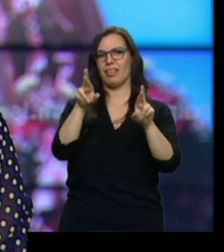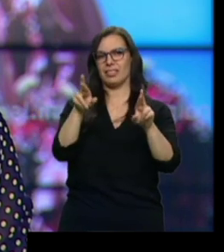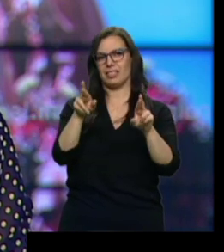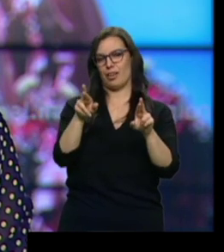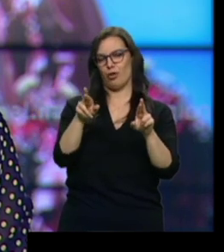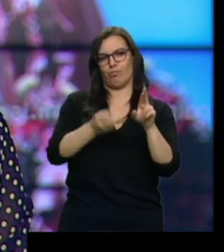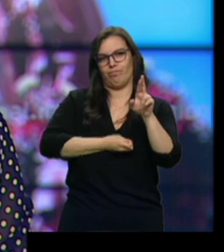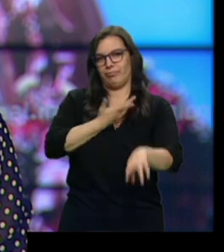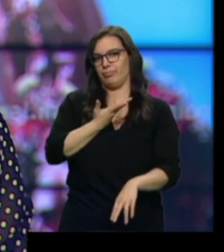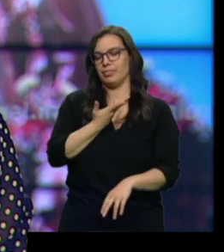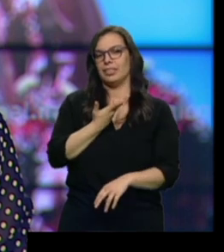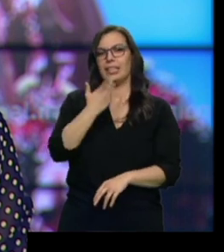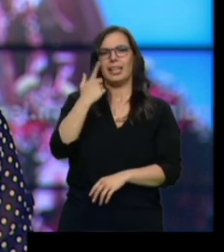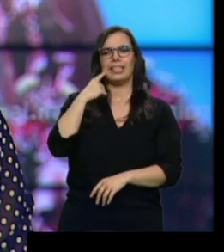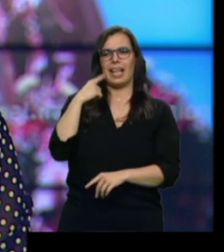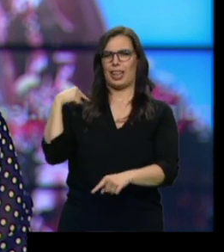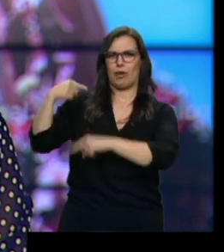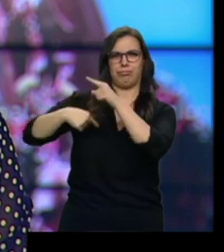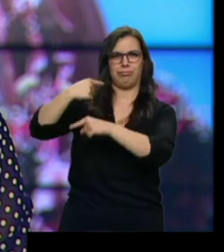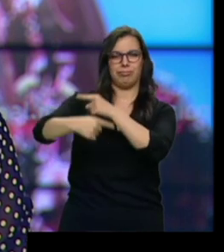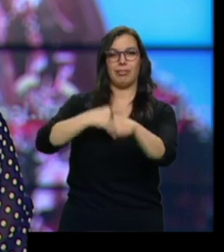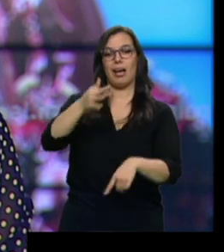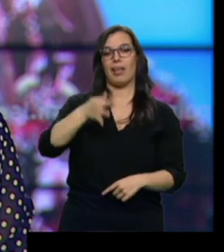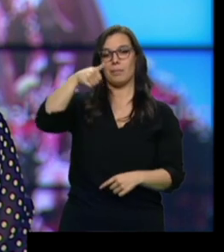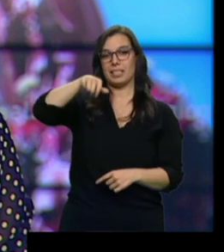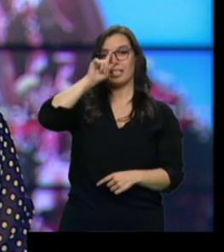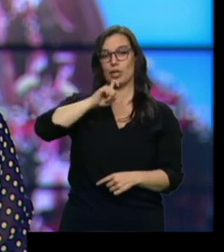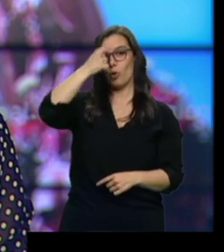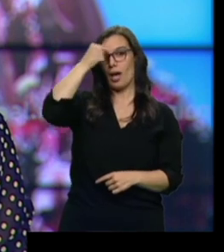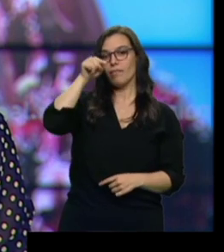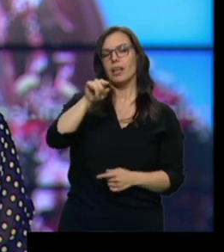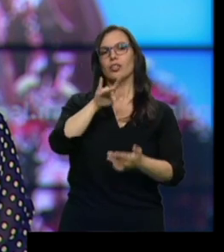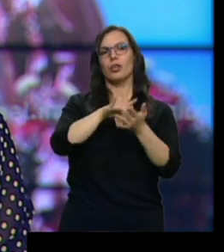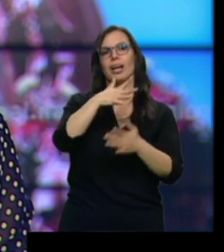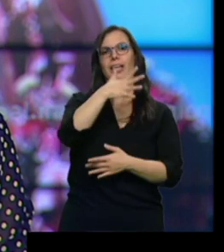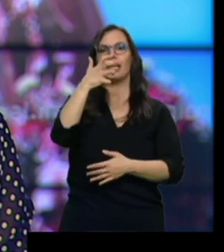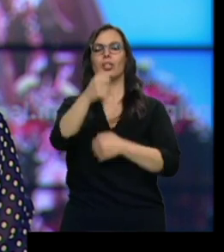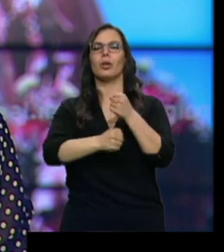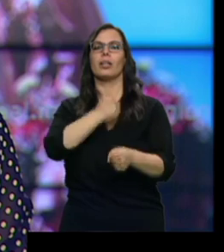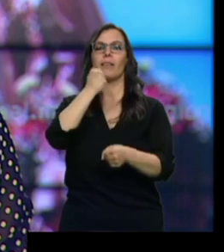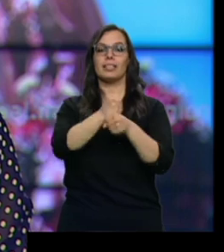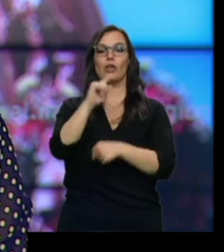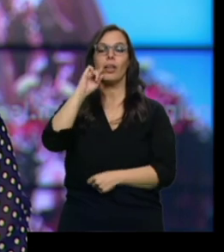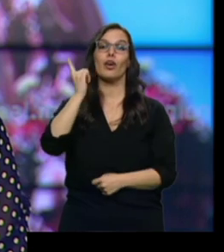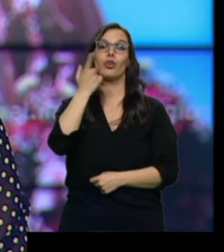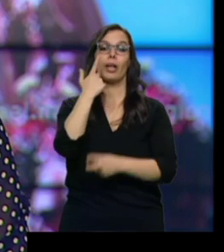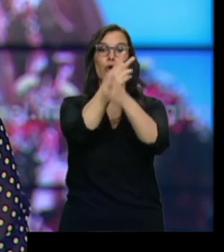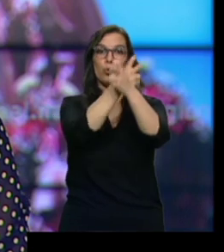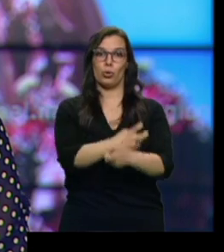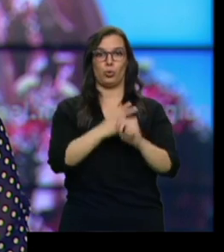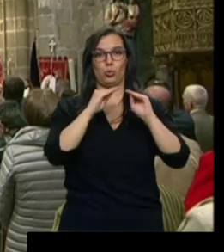curiosidades de una tradición muy arraigada. Además, este año en Ávila se vive el quinto centenario de la aparición de sus restos en la ciudad.